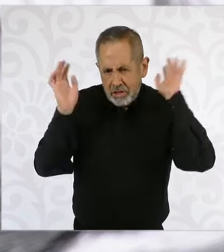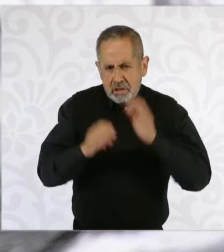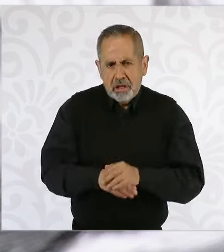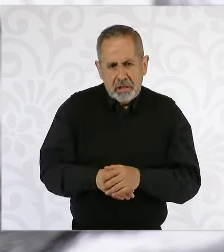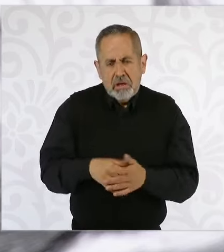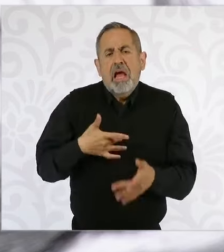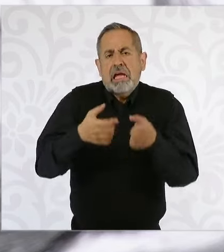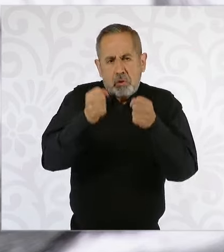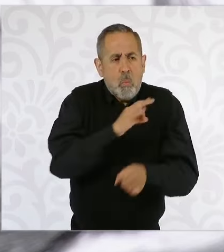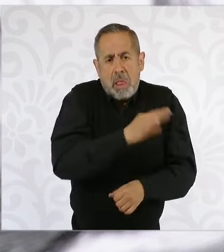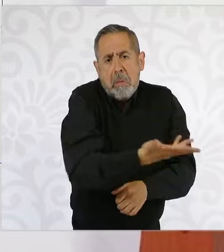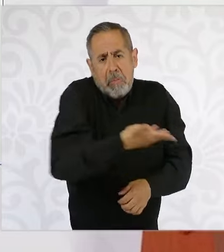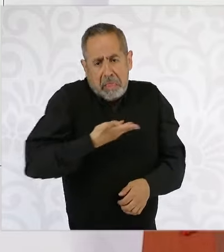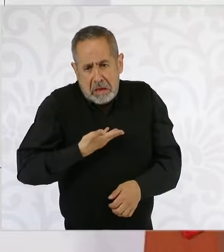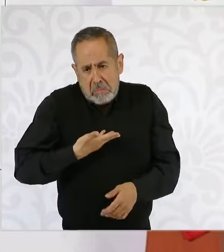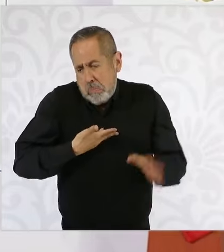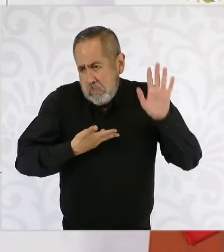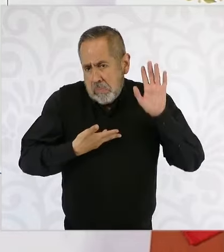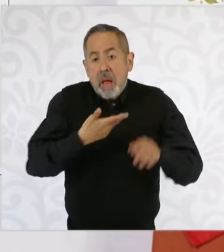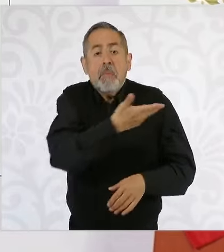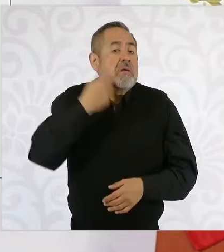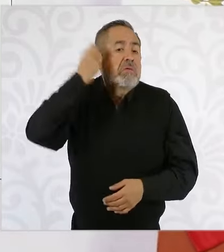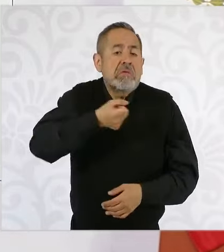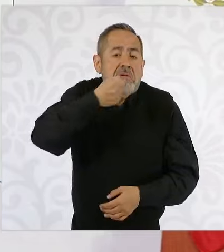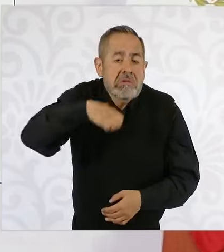Eso sí, pueden solicitar su pensión del bienestar.